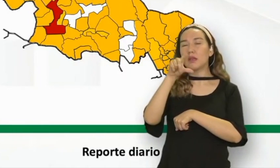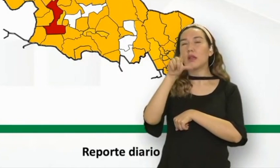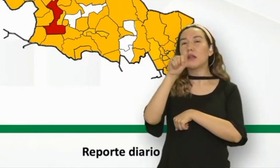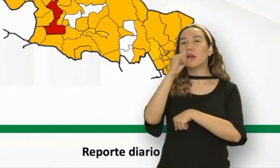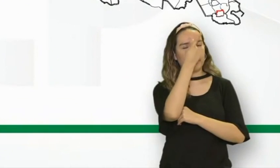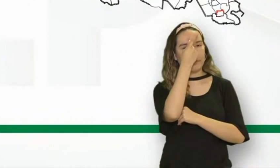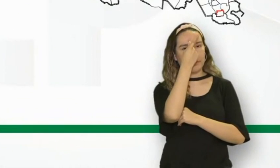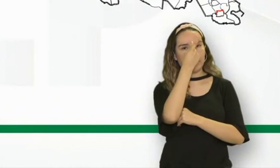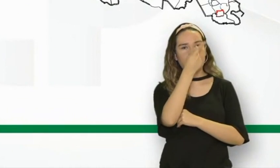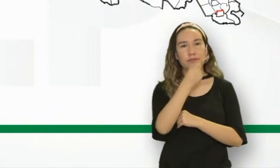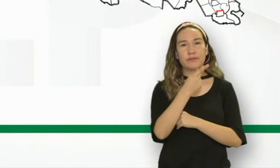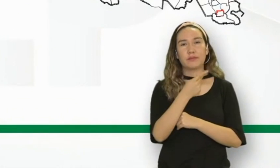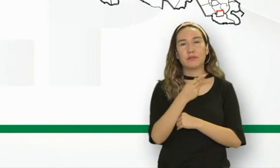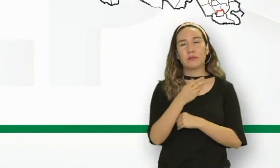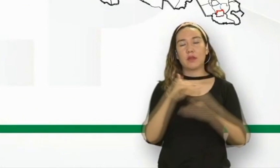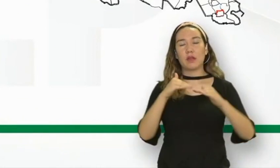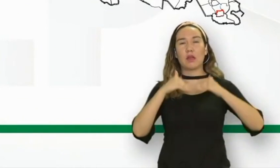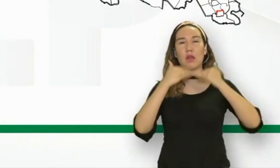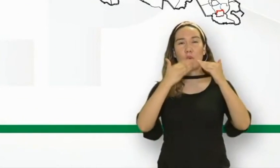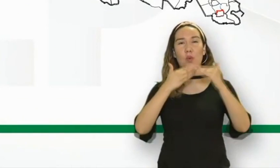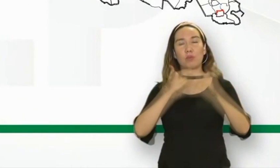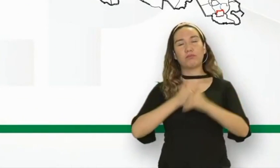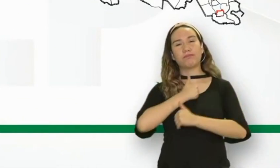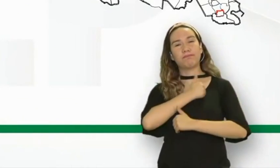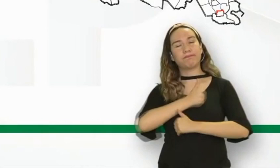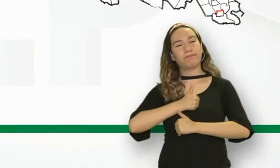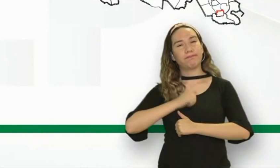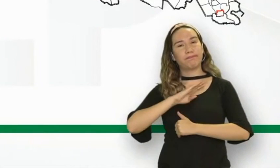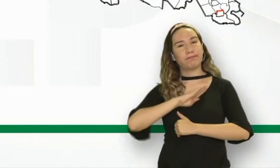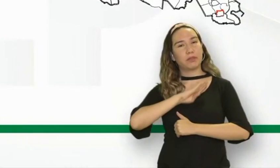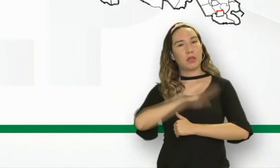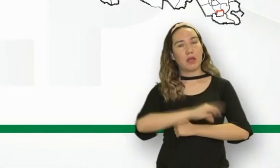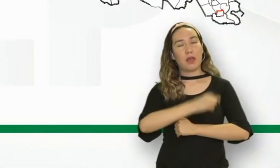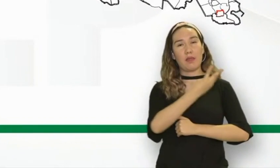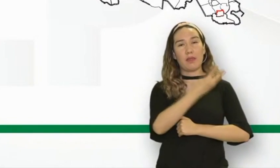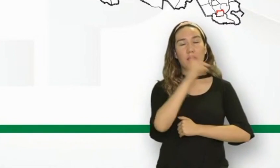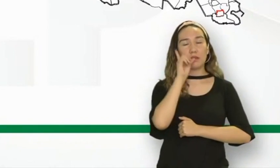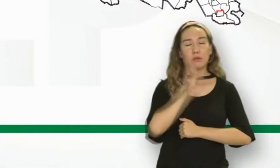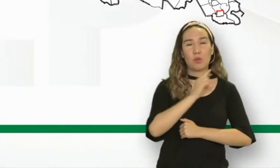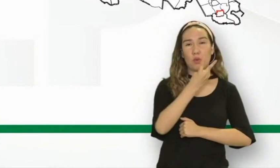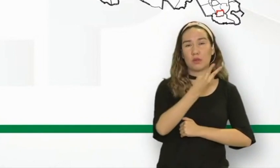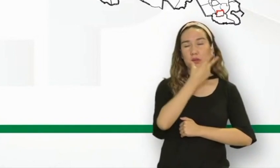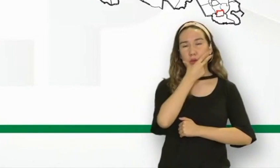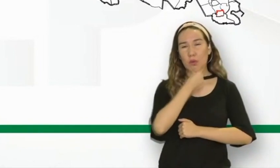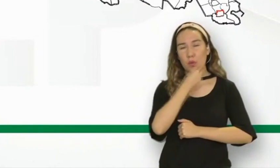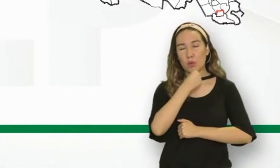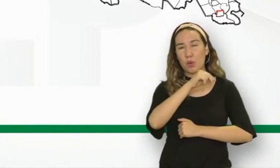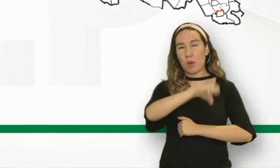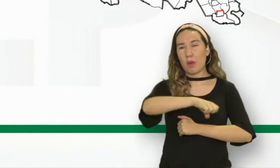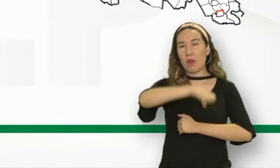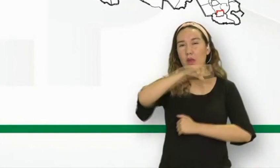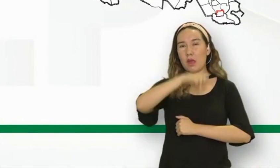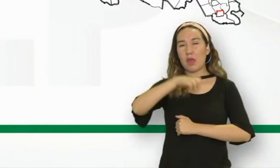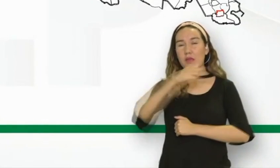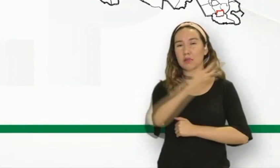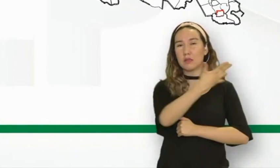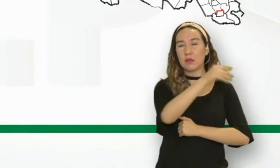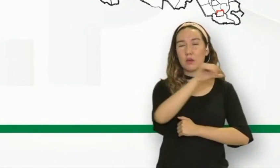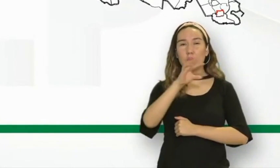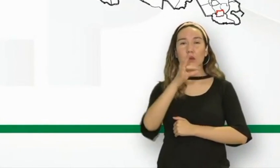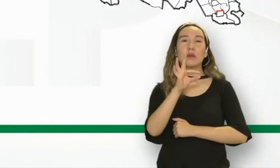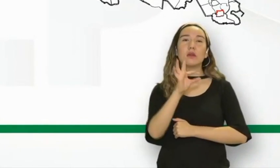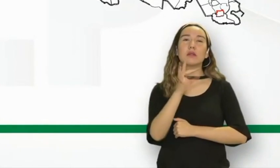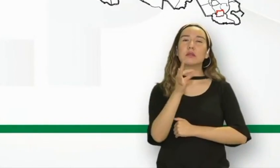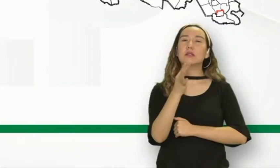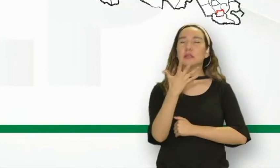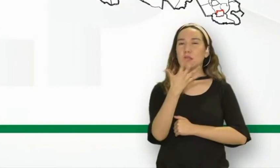en Tanquián. En cuanto a las defunciones, se trata de 3 mujeres y 2 hombres, con residencia en la capital, Villa Hidalgo